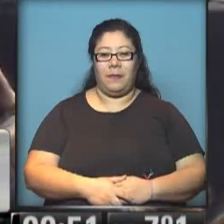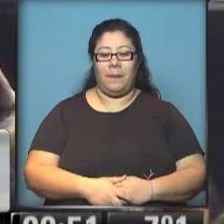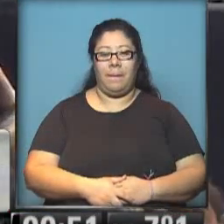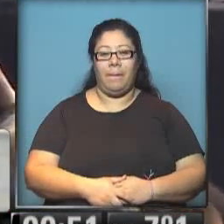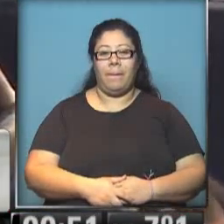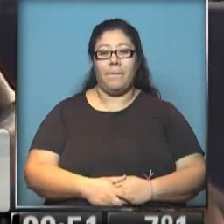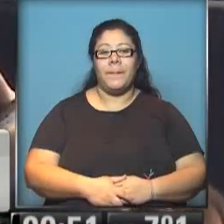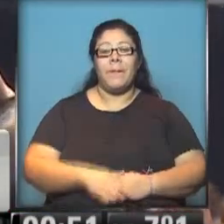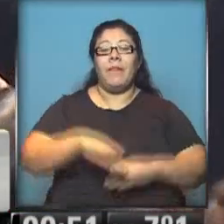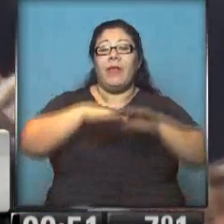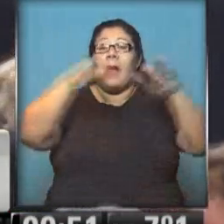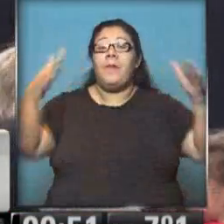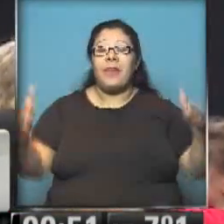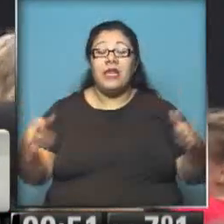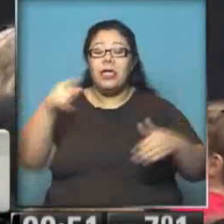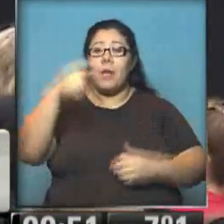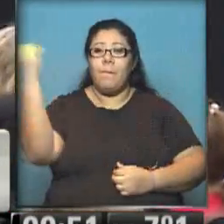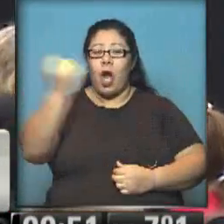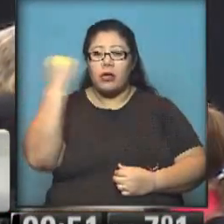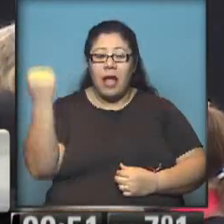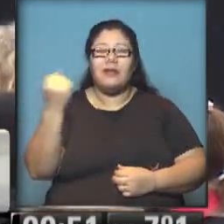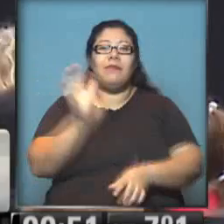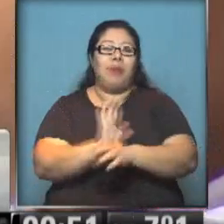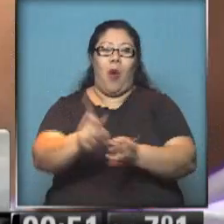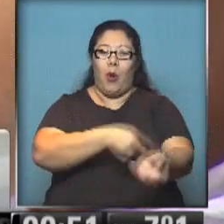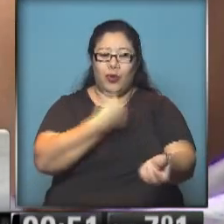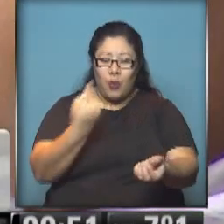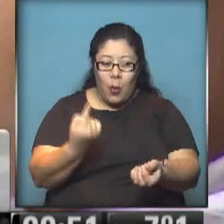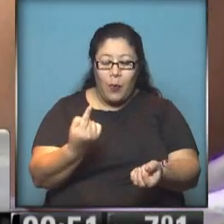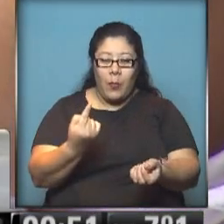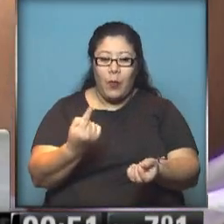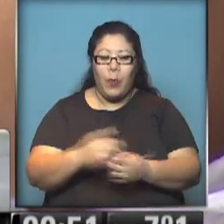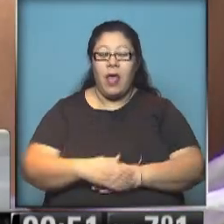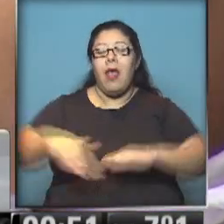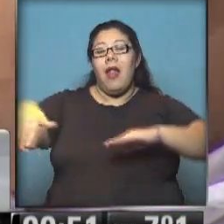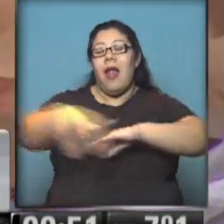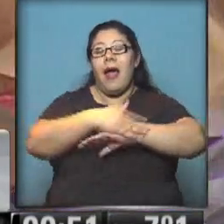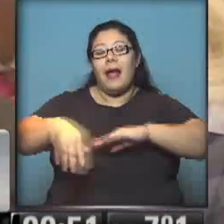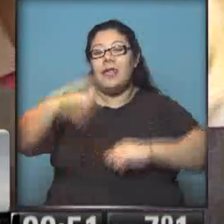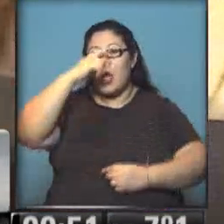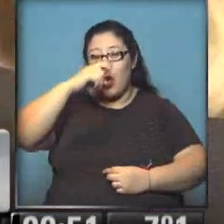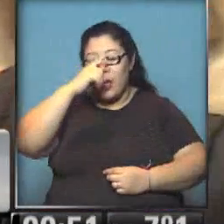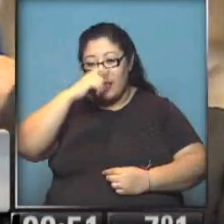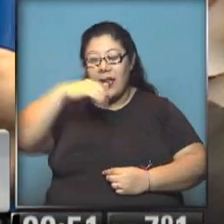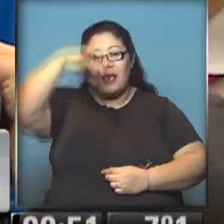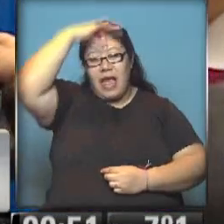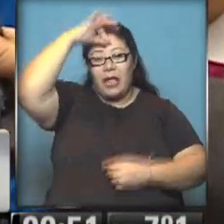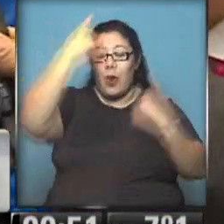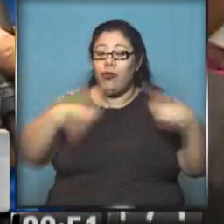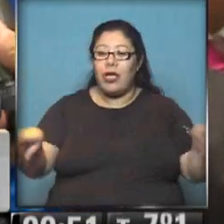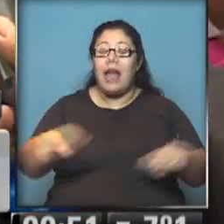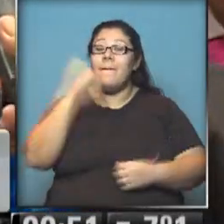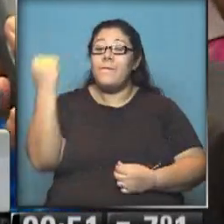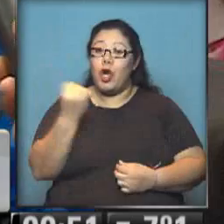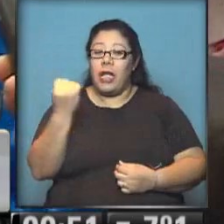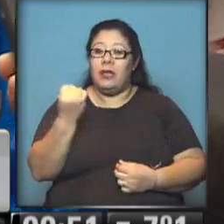Estar acá en este escenario tan importante, que ya es una costumbre, y algo instalado en la calle Corrientes y en el Teatro Musical, es importante para nosotros, es una